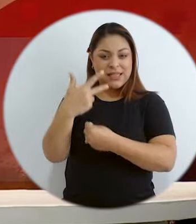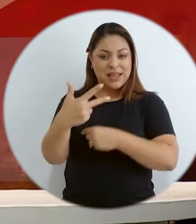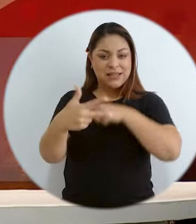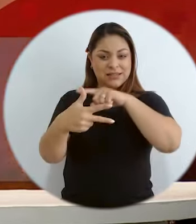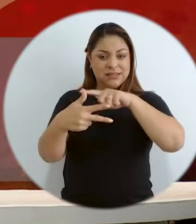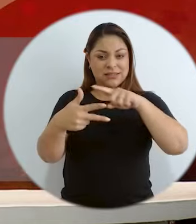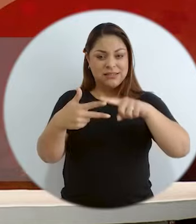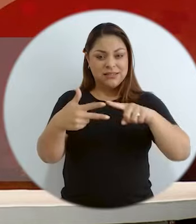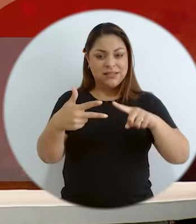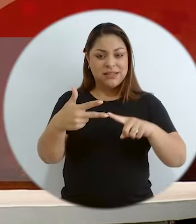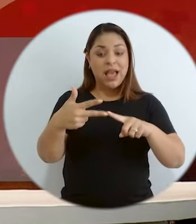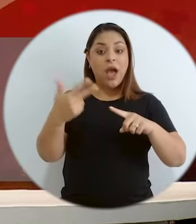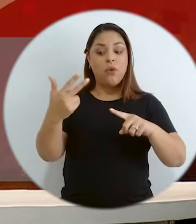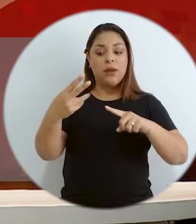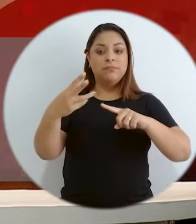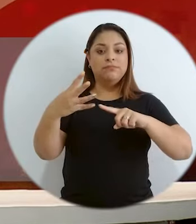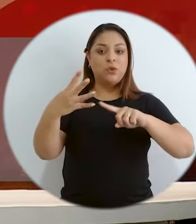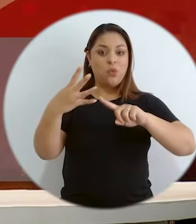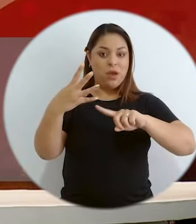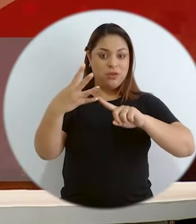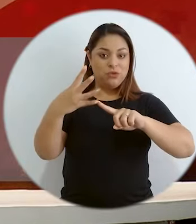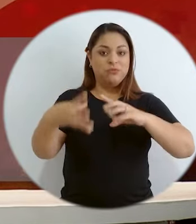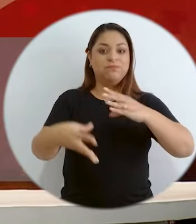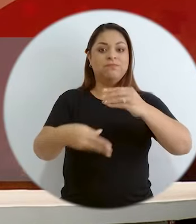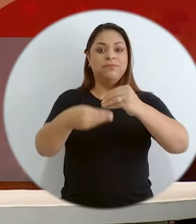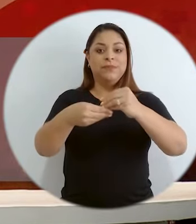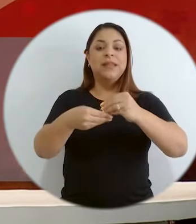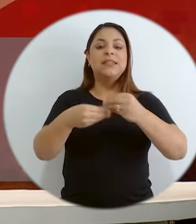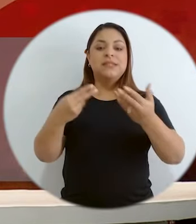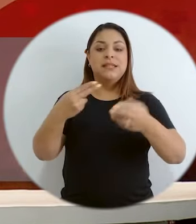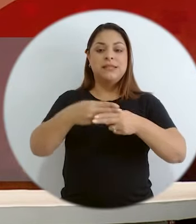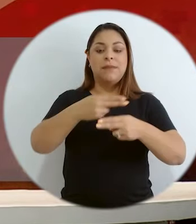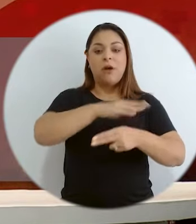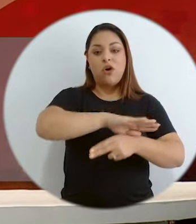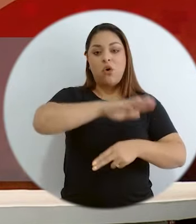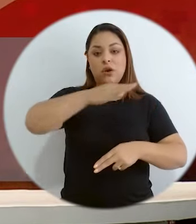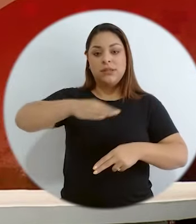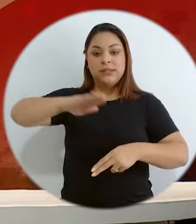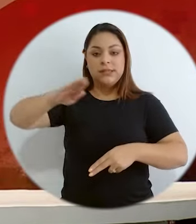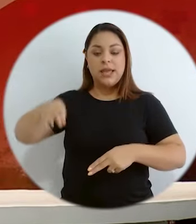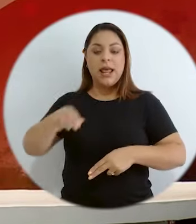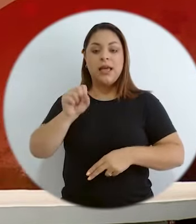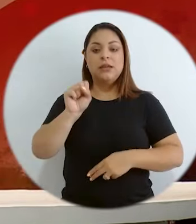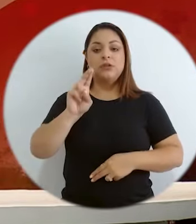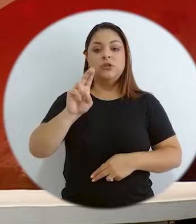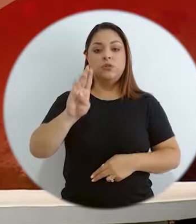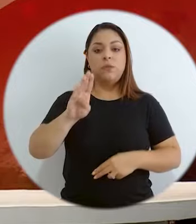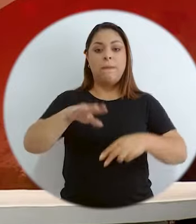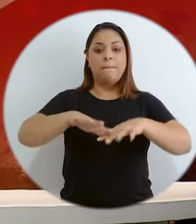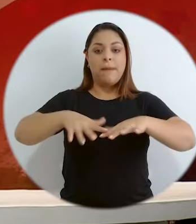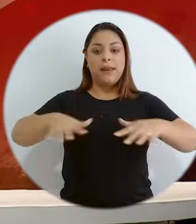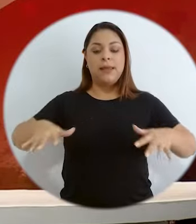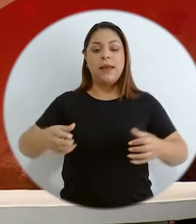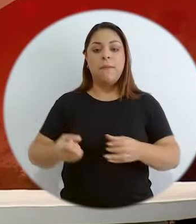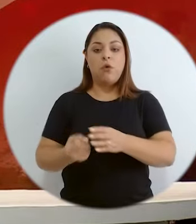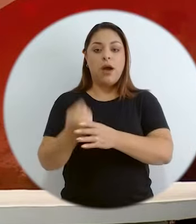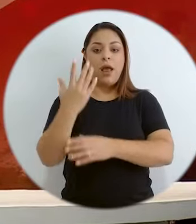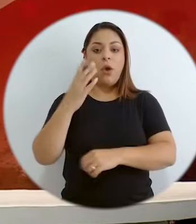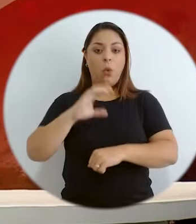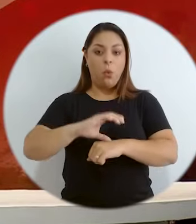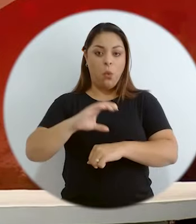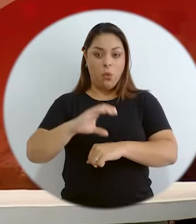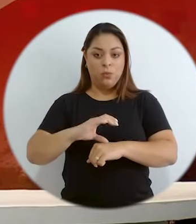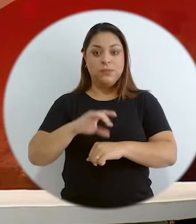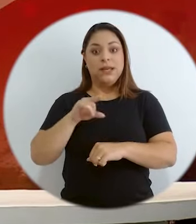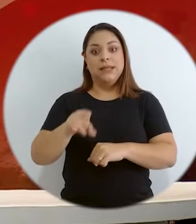de Talamanca, sino la cordillera submarina volcánica de Coco, ¿verdad?, que es la más extensa de Centroamérica